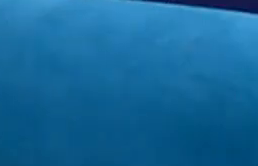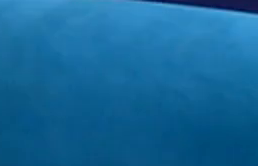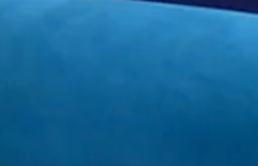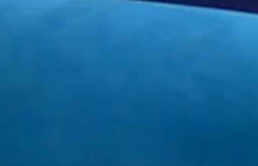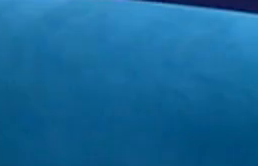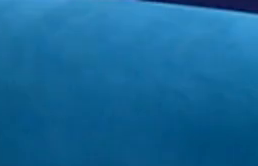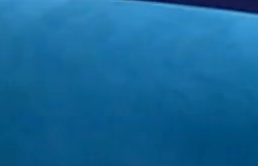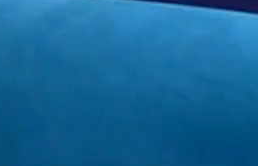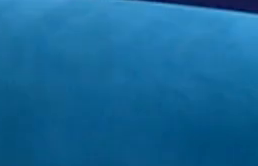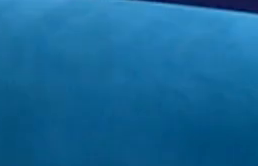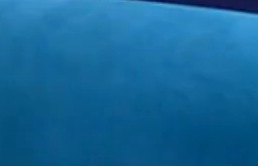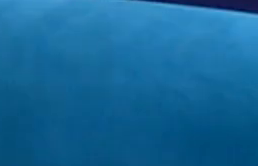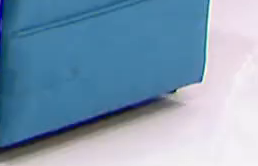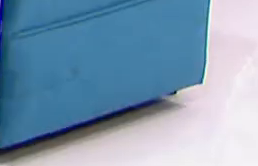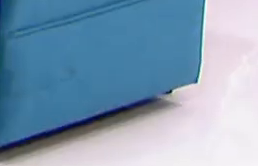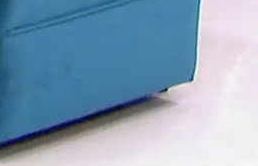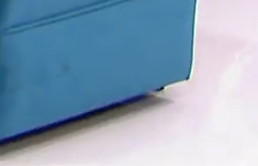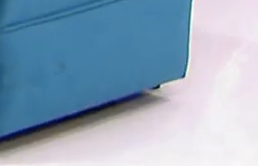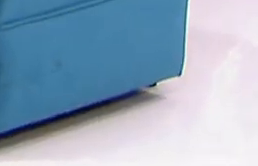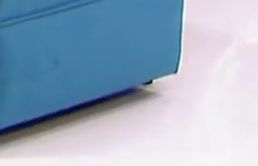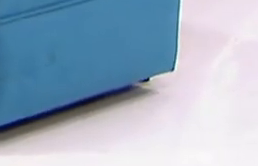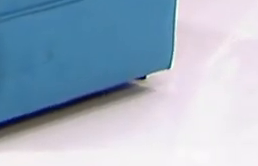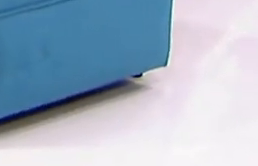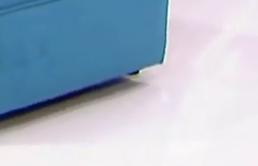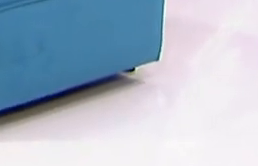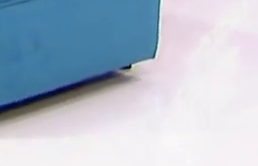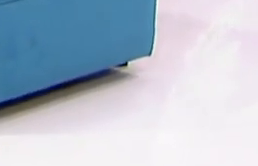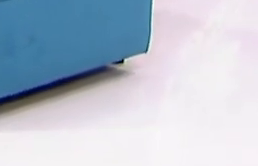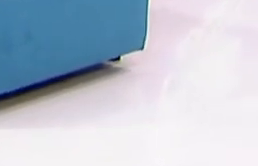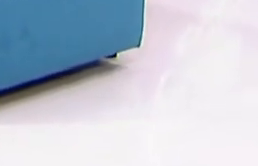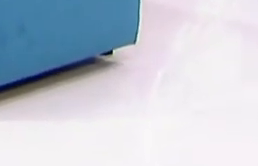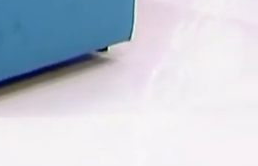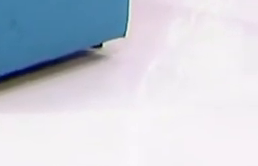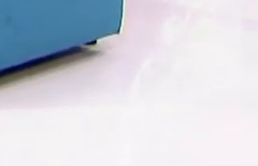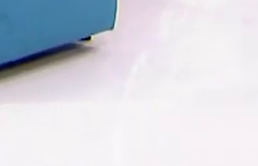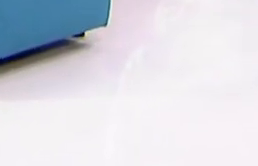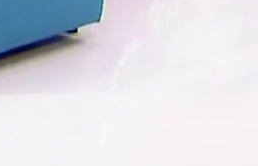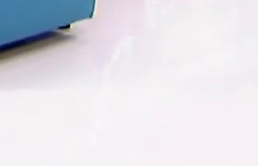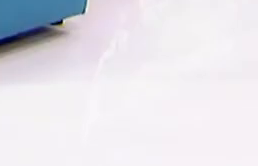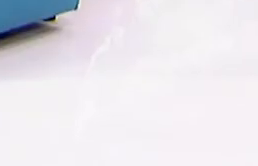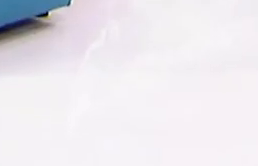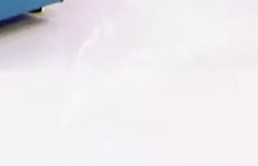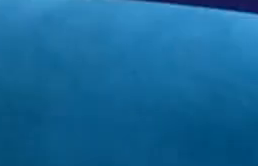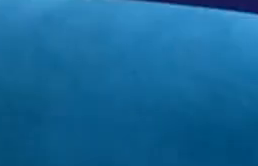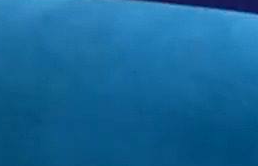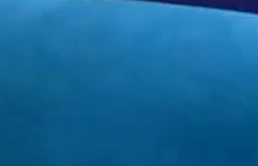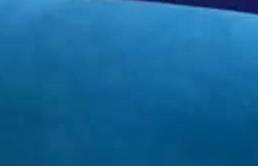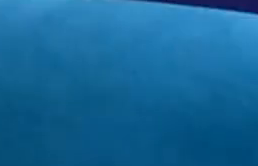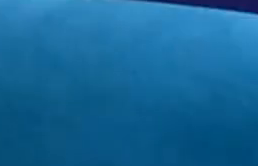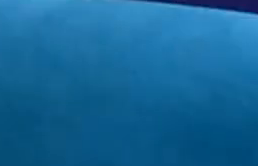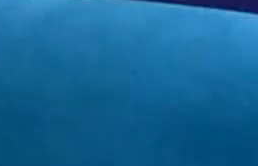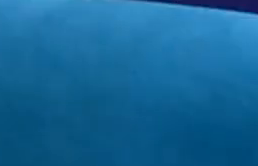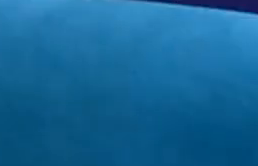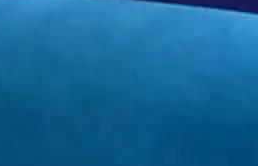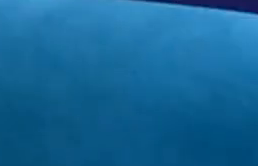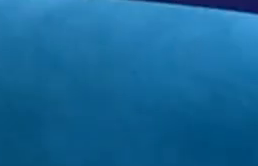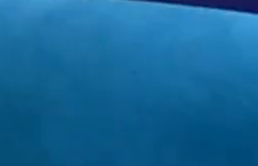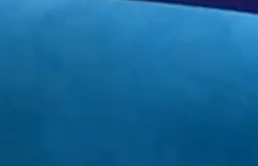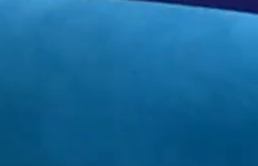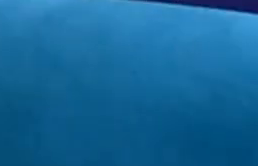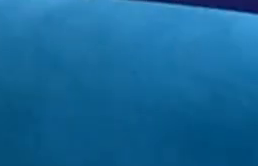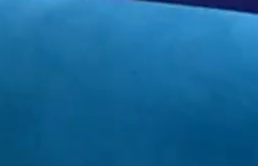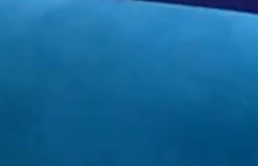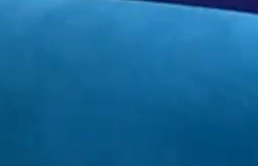el sueño. Doctor Pesantes, ¿la narcolepsia es común en nuestro medio? No, la narcolepsia es un trastorno muy raro en el mundo,